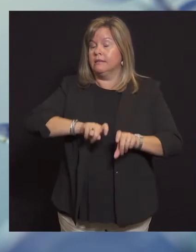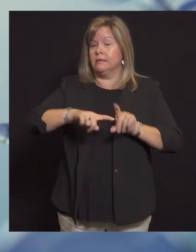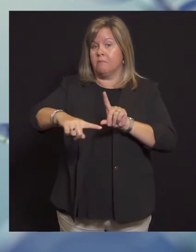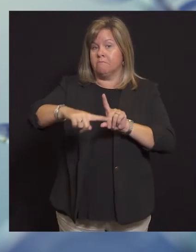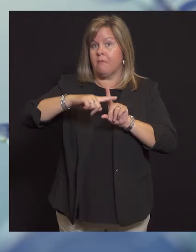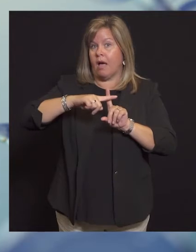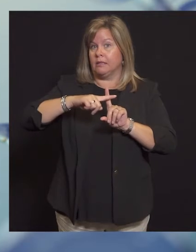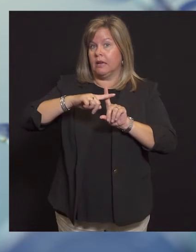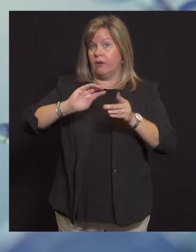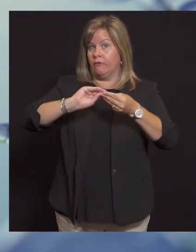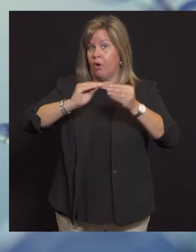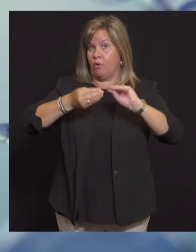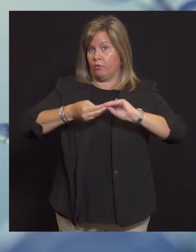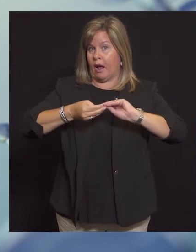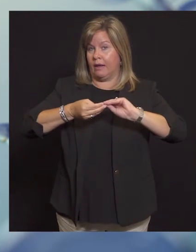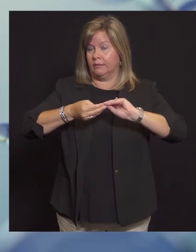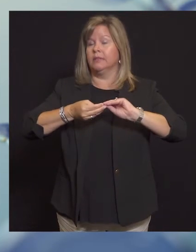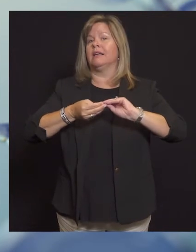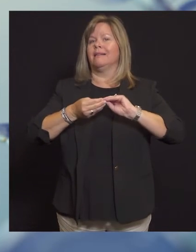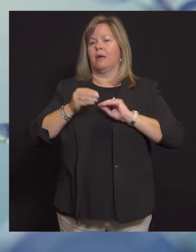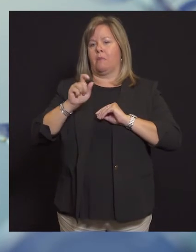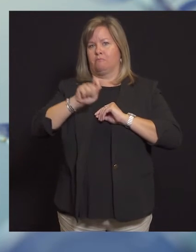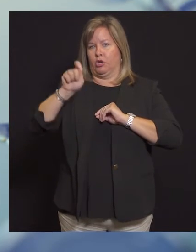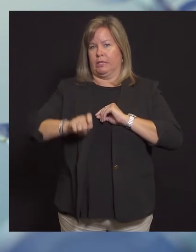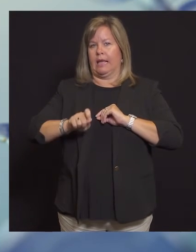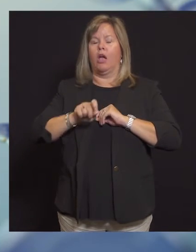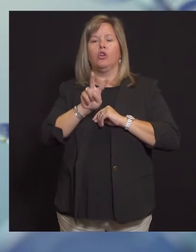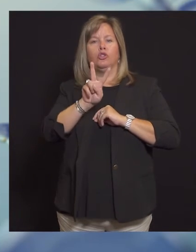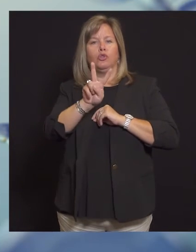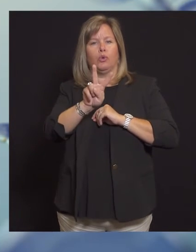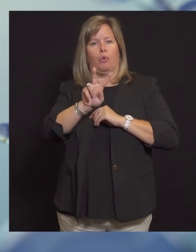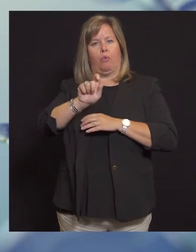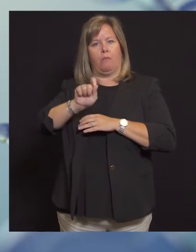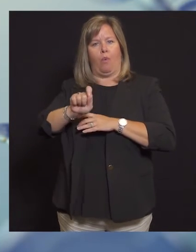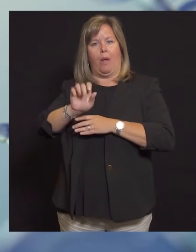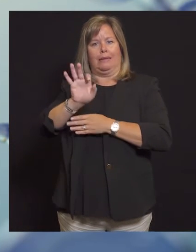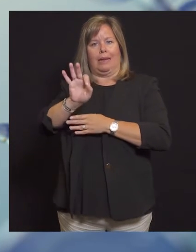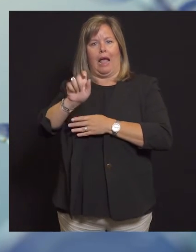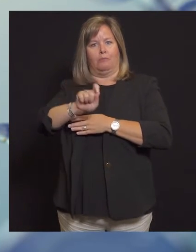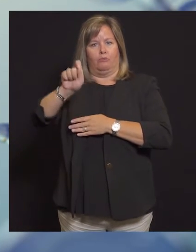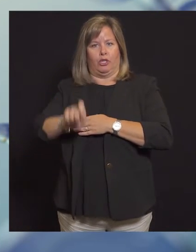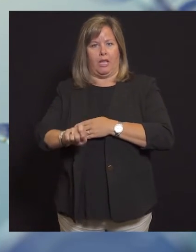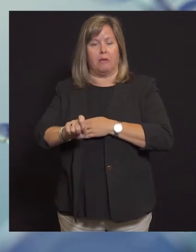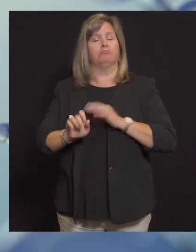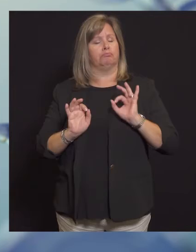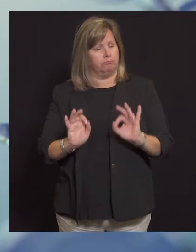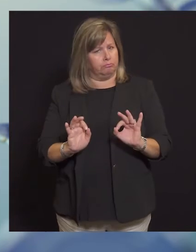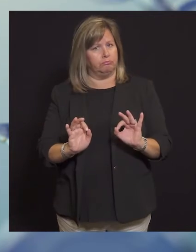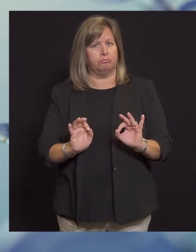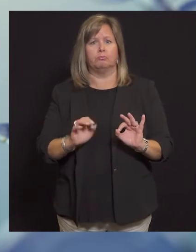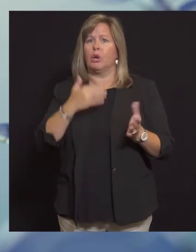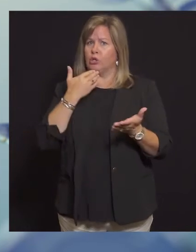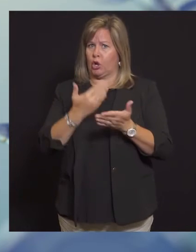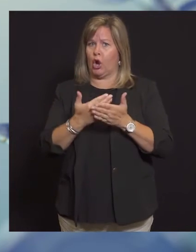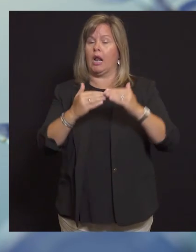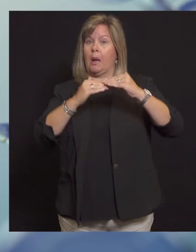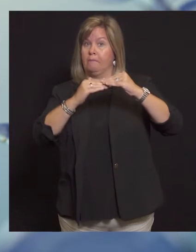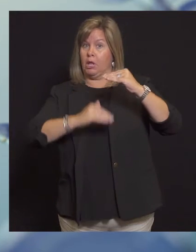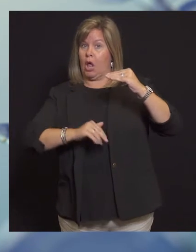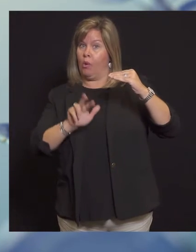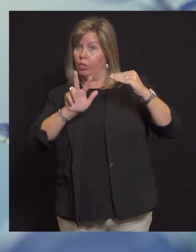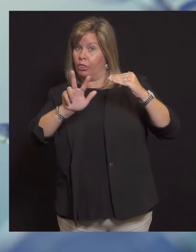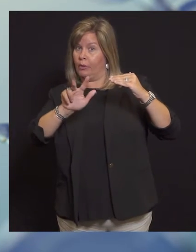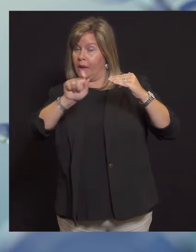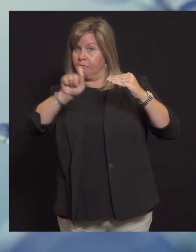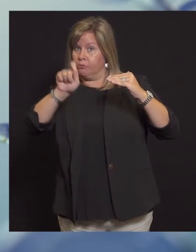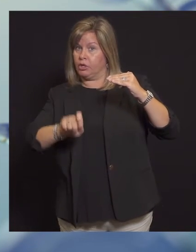nuestras pruebas que están volviendo positivas, en 2.9% para la semana pasada. Eso es bueno. Todavía nos mantenemos